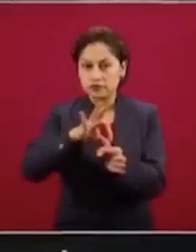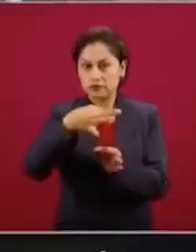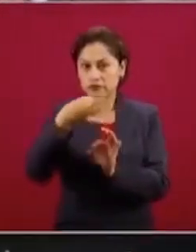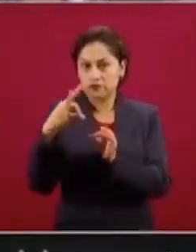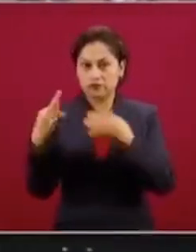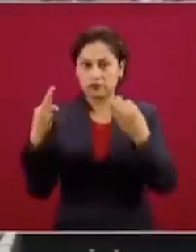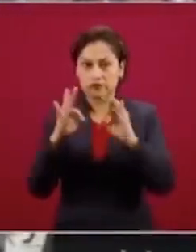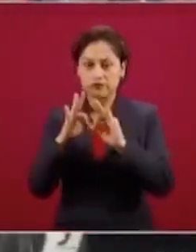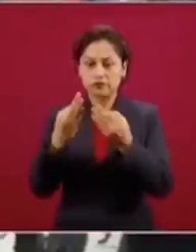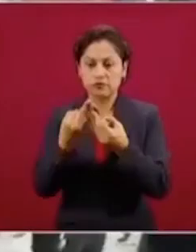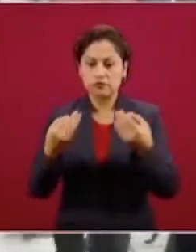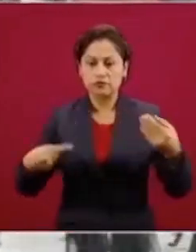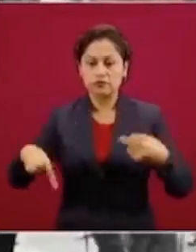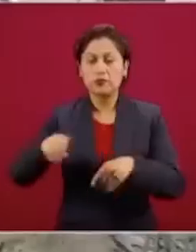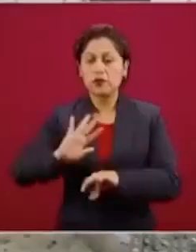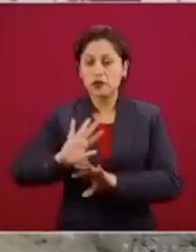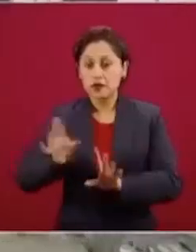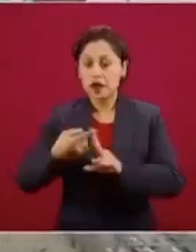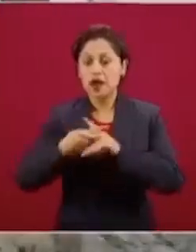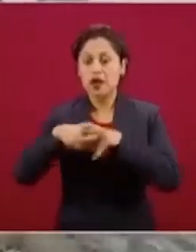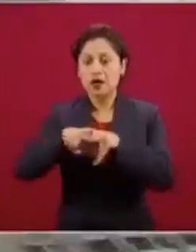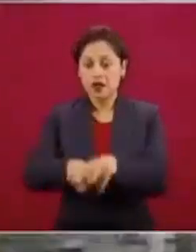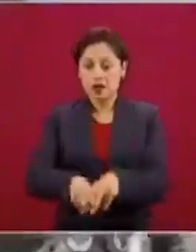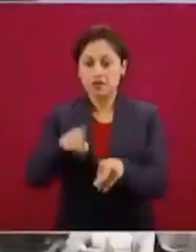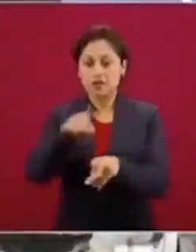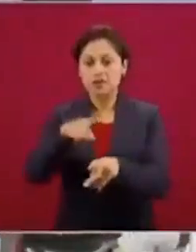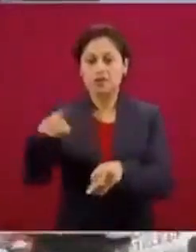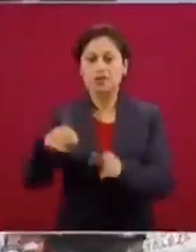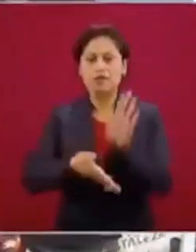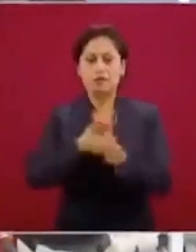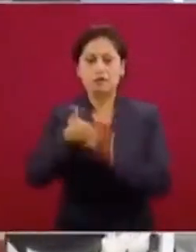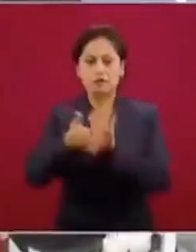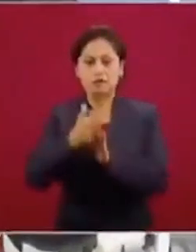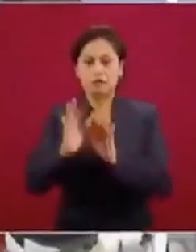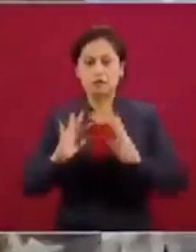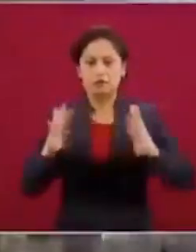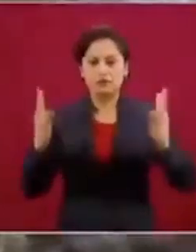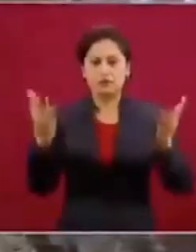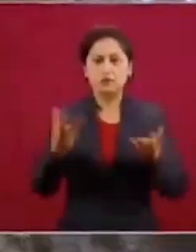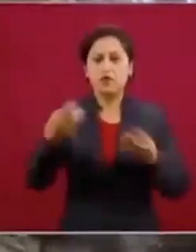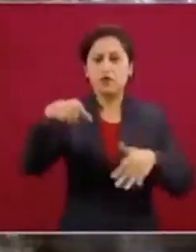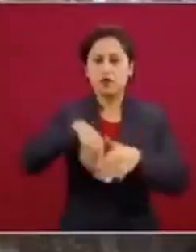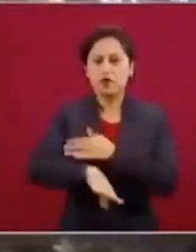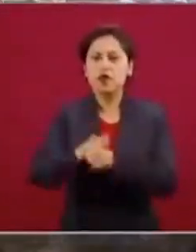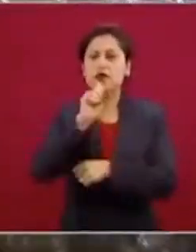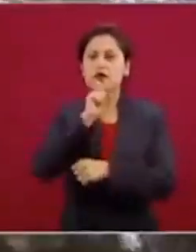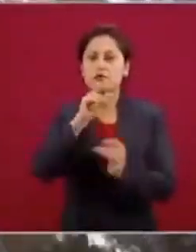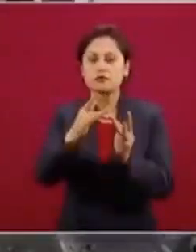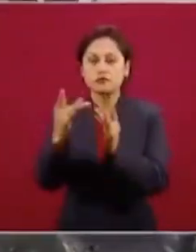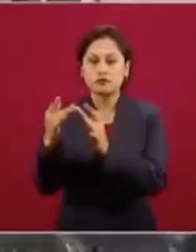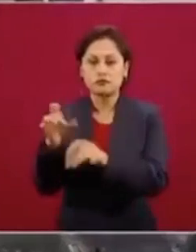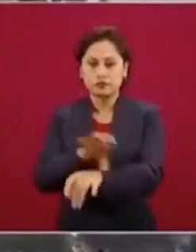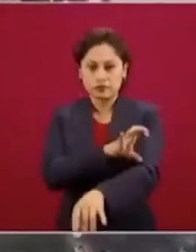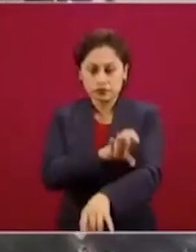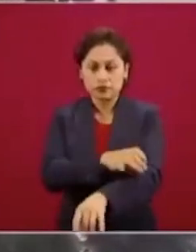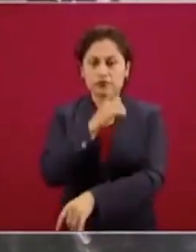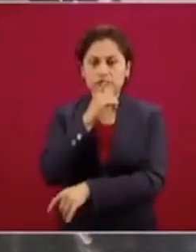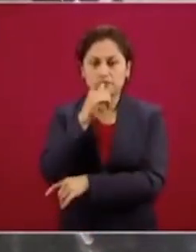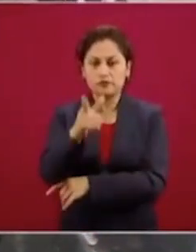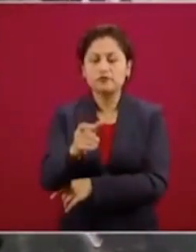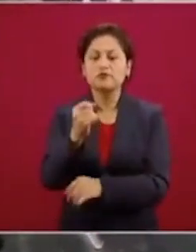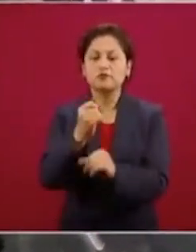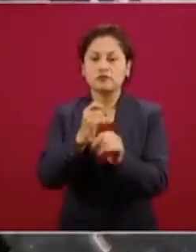muros. Inició la colocación de ductería y preparaciones para las redes eléctricas y colado de losas de cimentación en C,